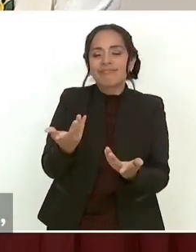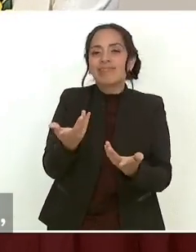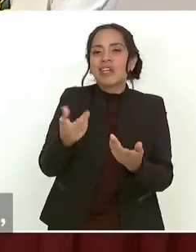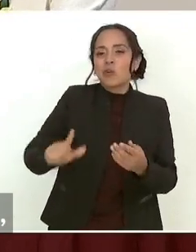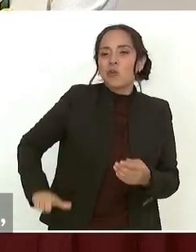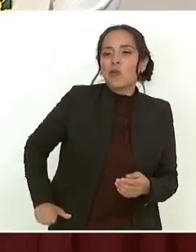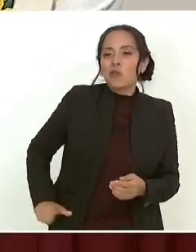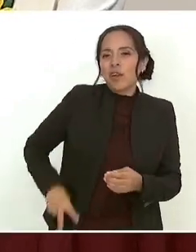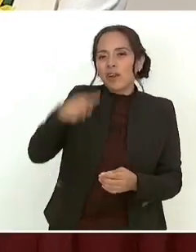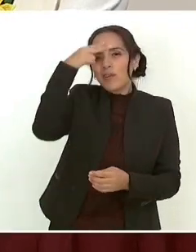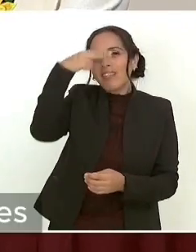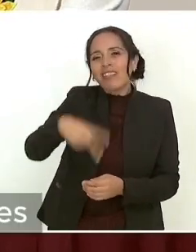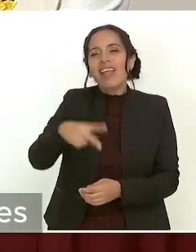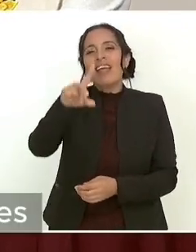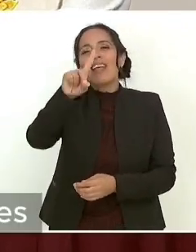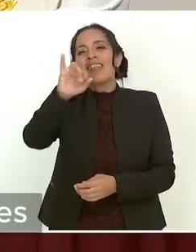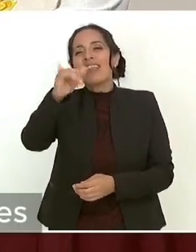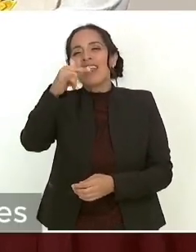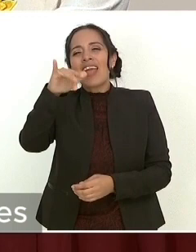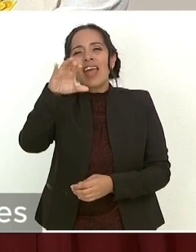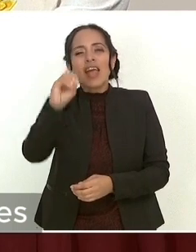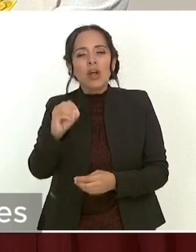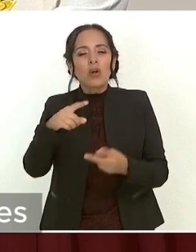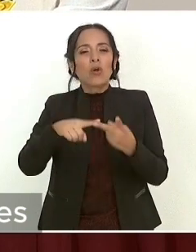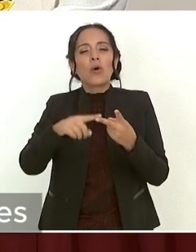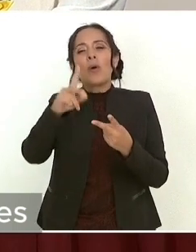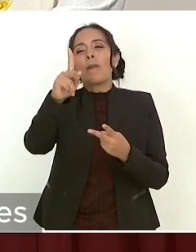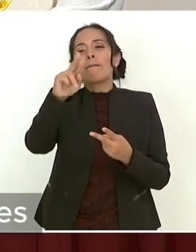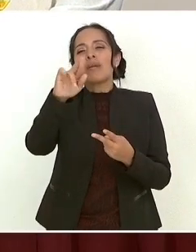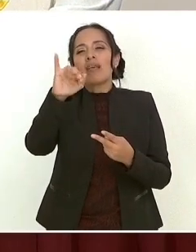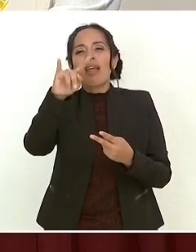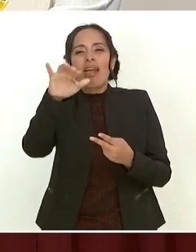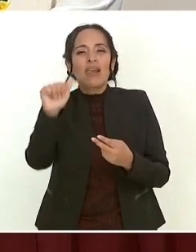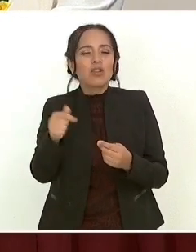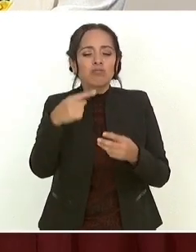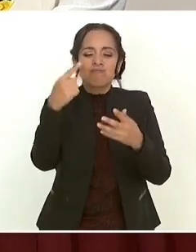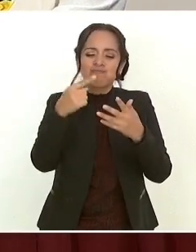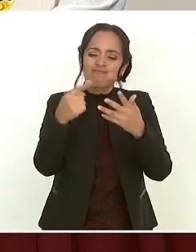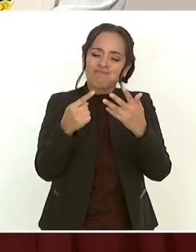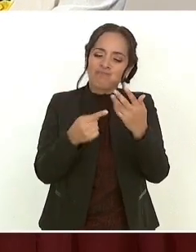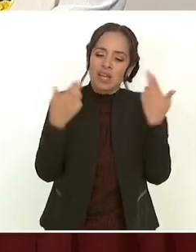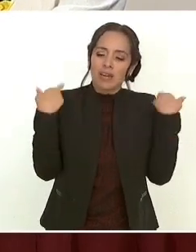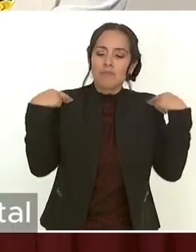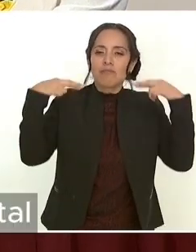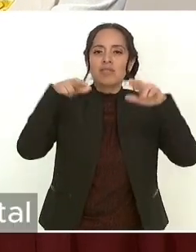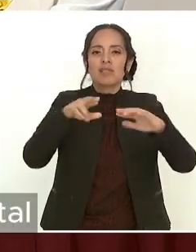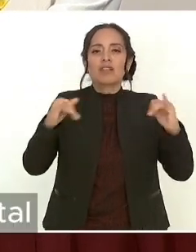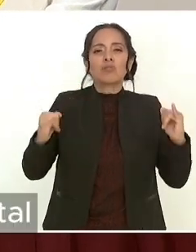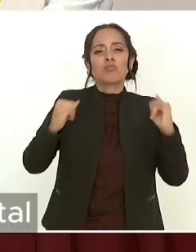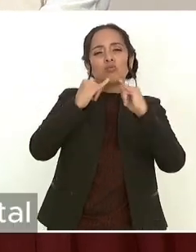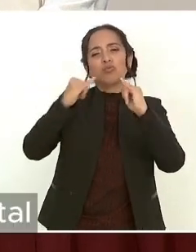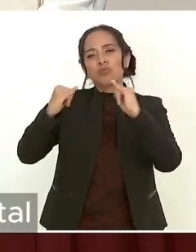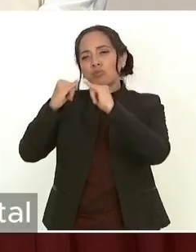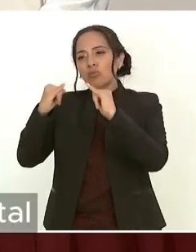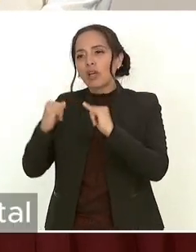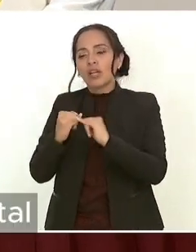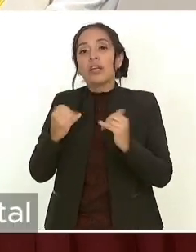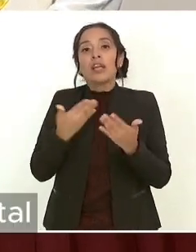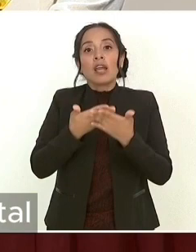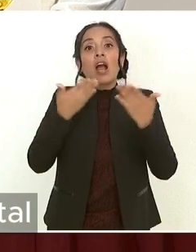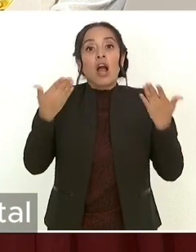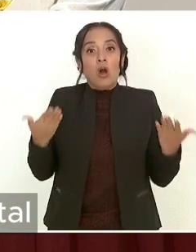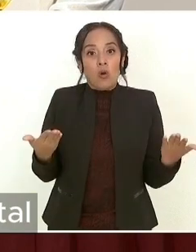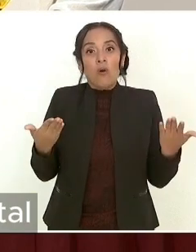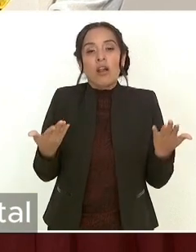está Diego Prieto, todos los representantes de las diferentes dependencias que finalmente tendrán